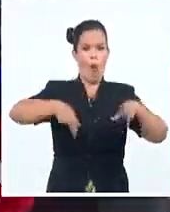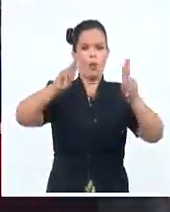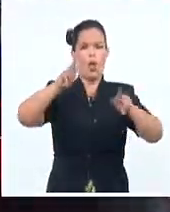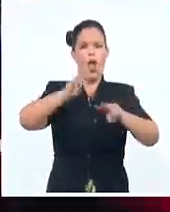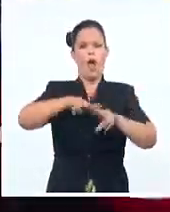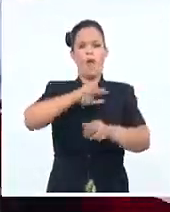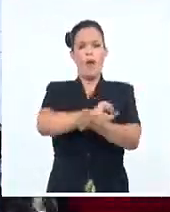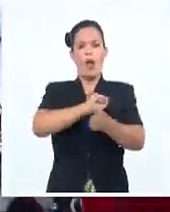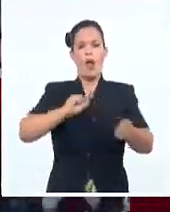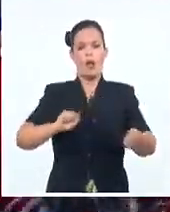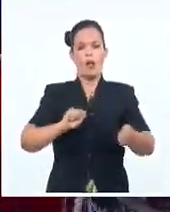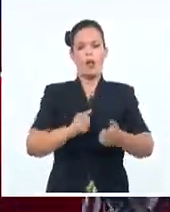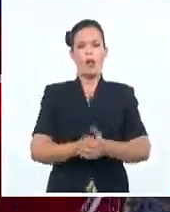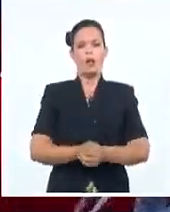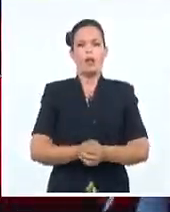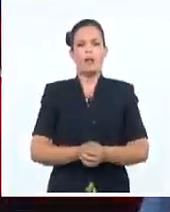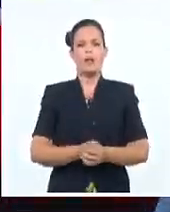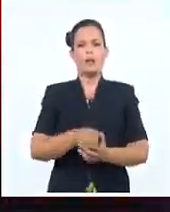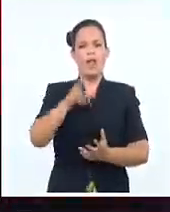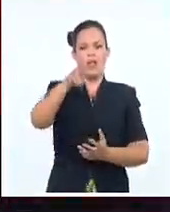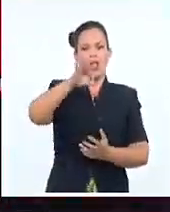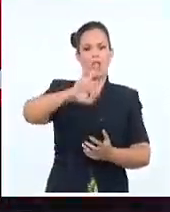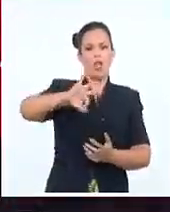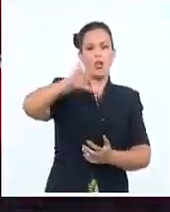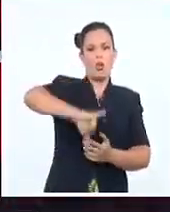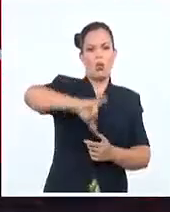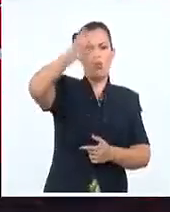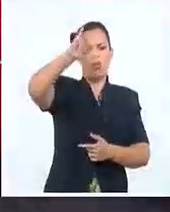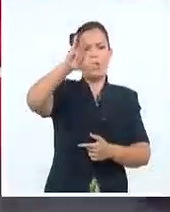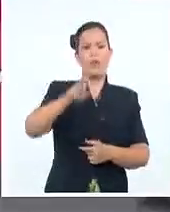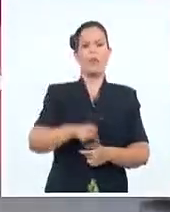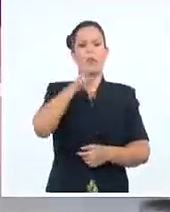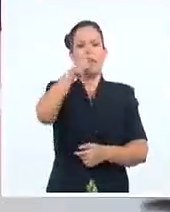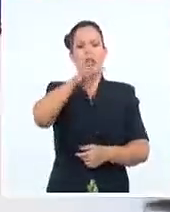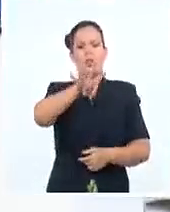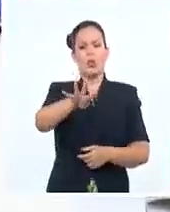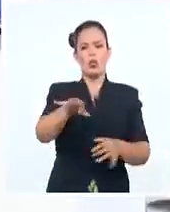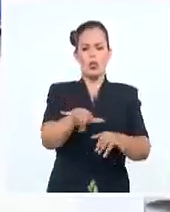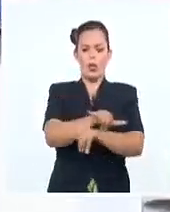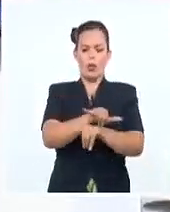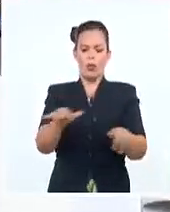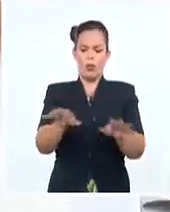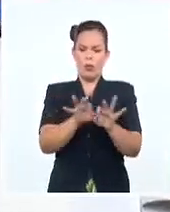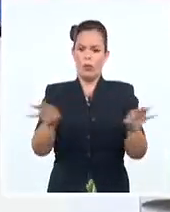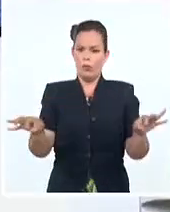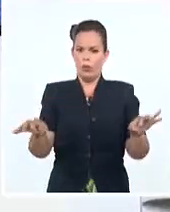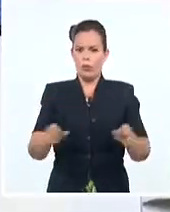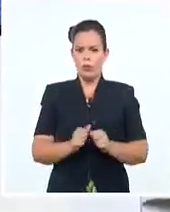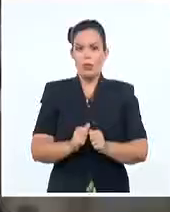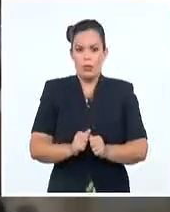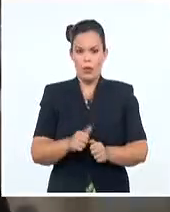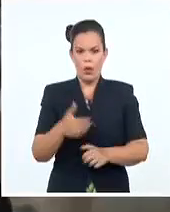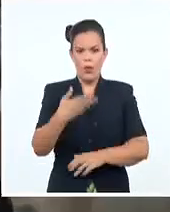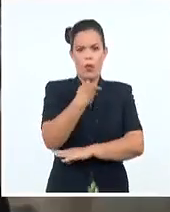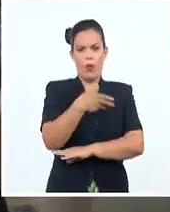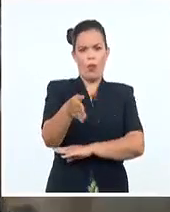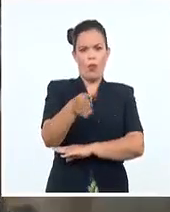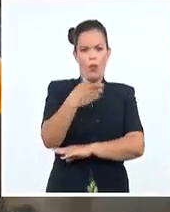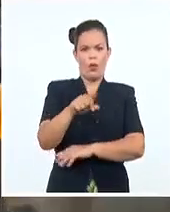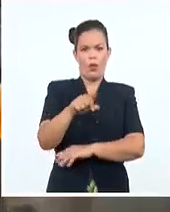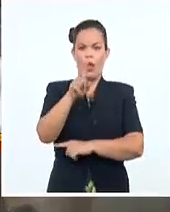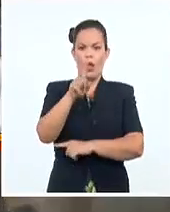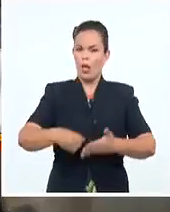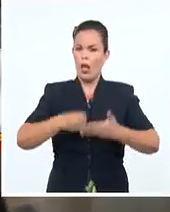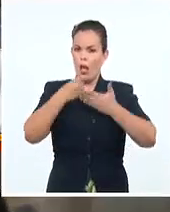ancho. Surgió por la iniciativa del Grupo de Creación Artística Confesiones Loida, del Fondo Cubano de Bienes Culturales, como